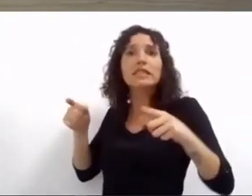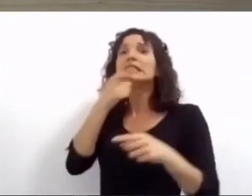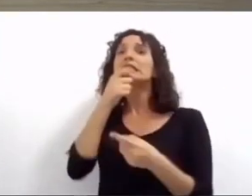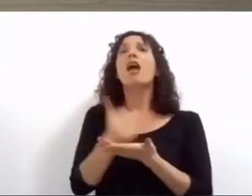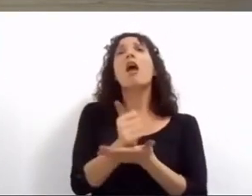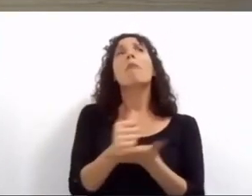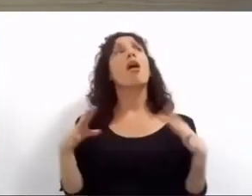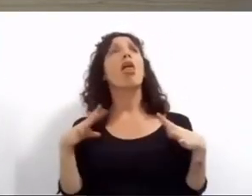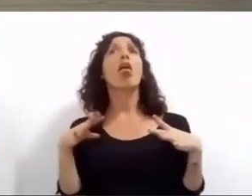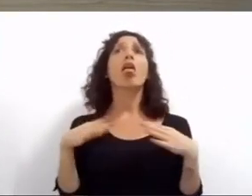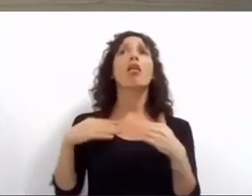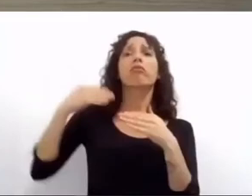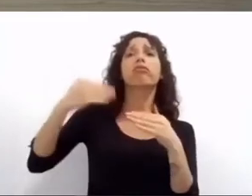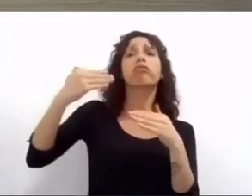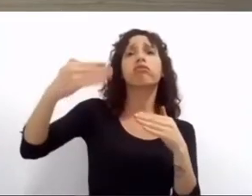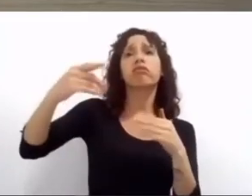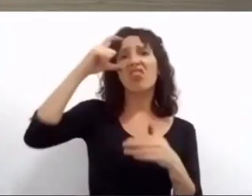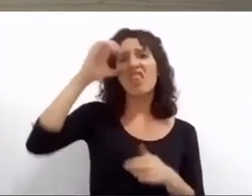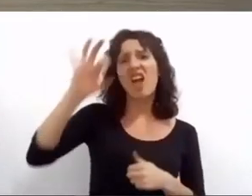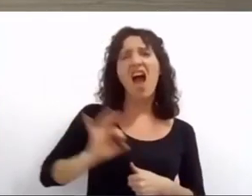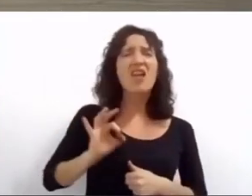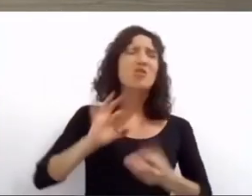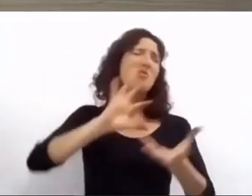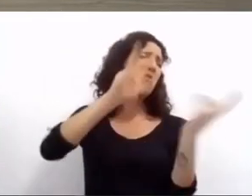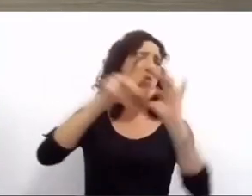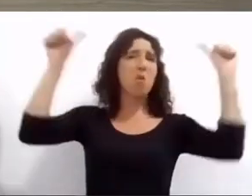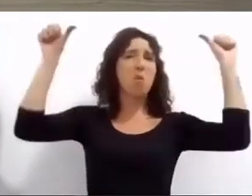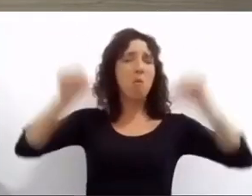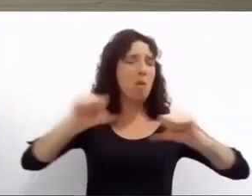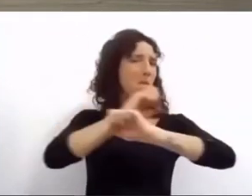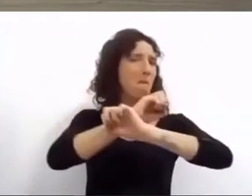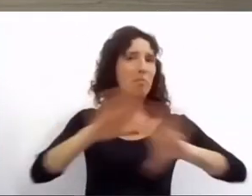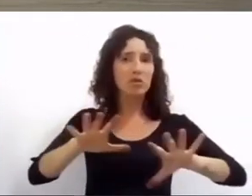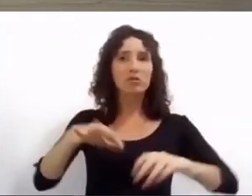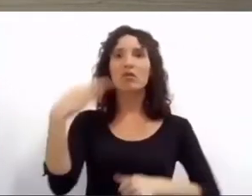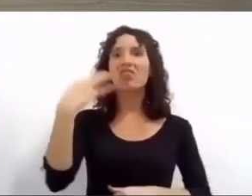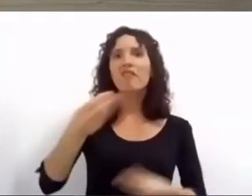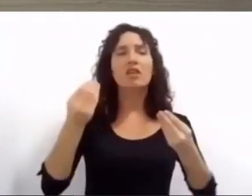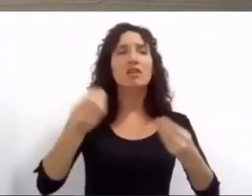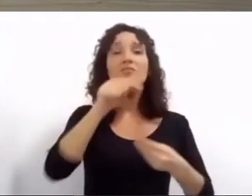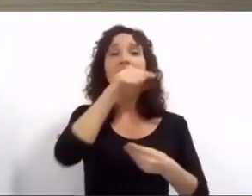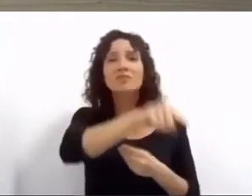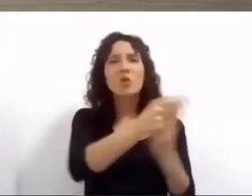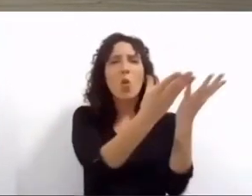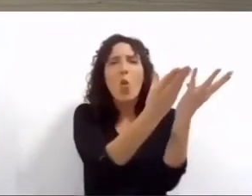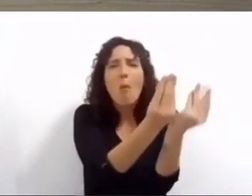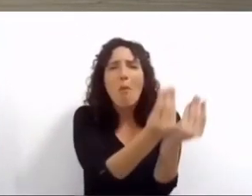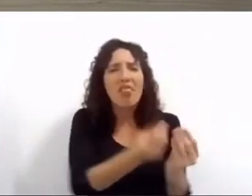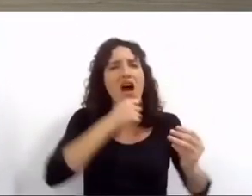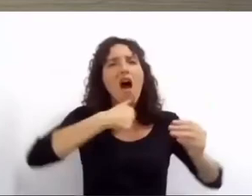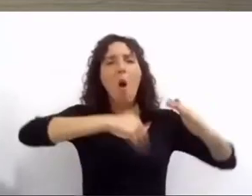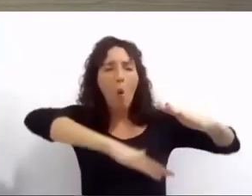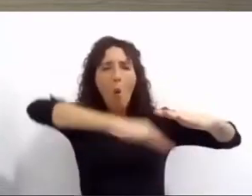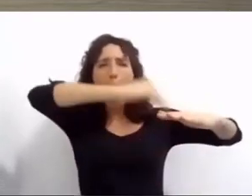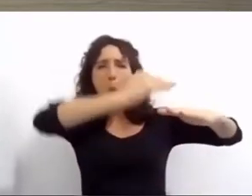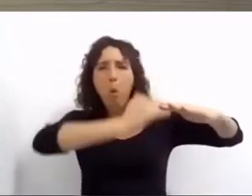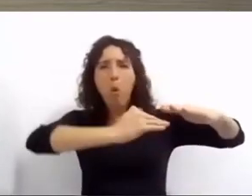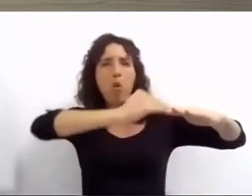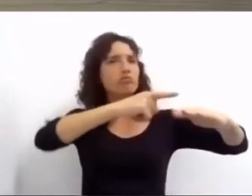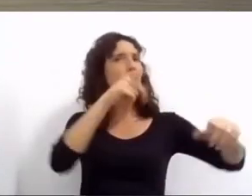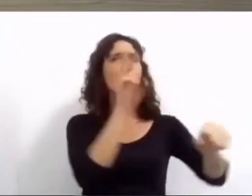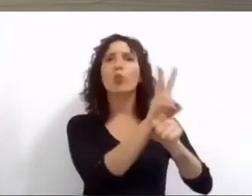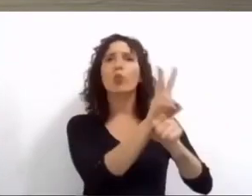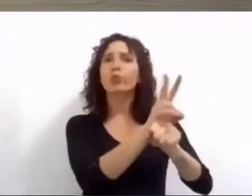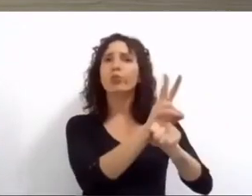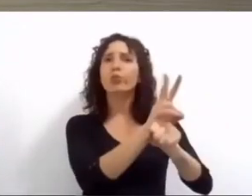para tener otra crisis similar el humedal requiere otros niveles de cuidado y sobre todo requiere un estatus jurídico a